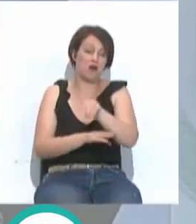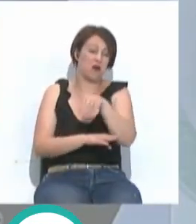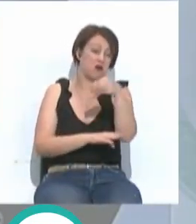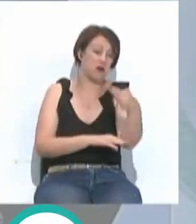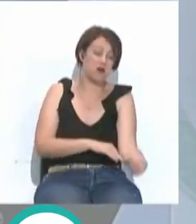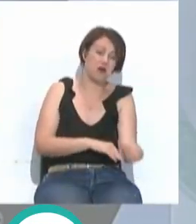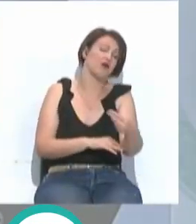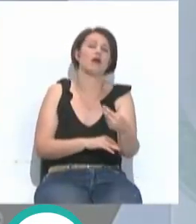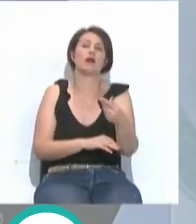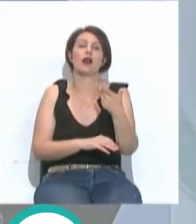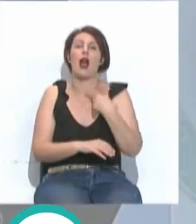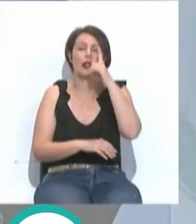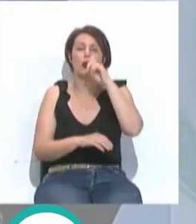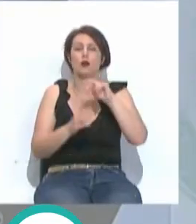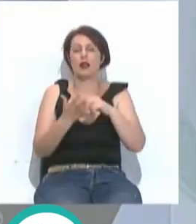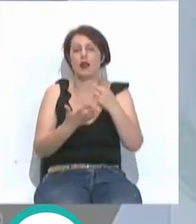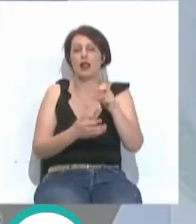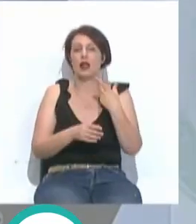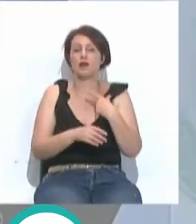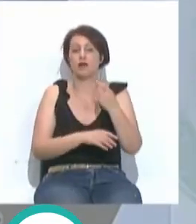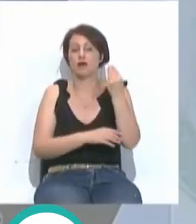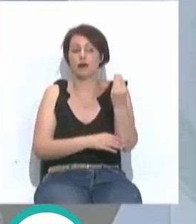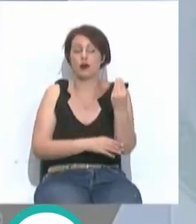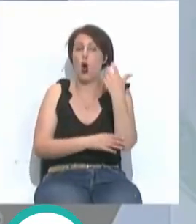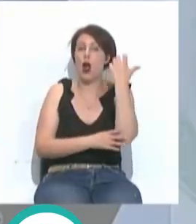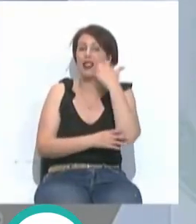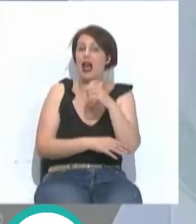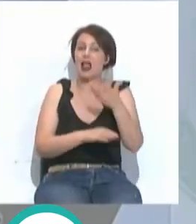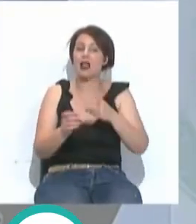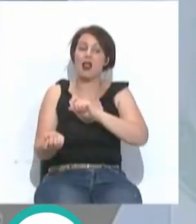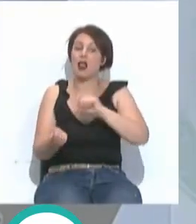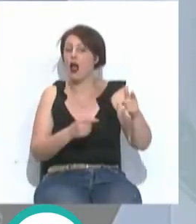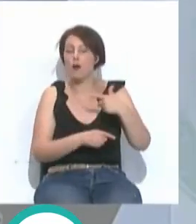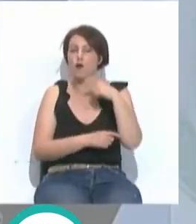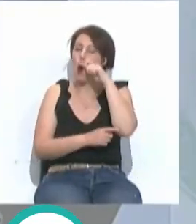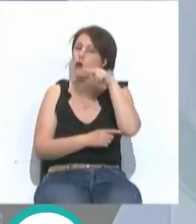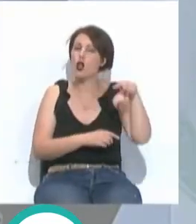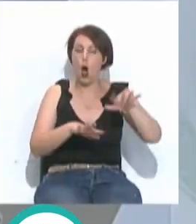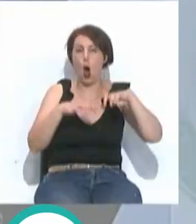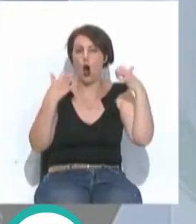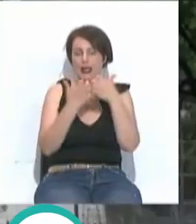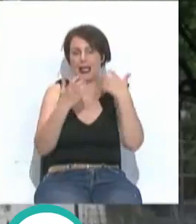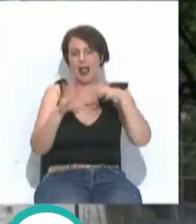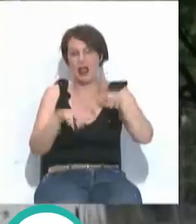del conjunto escultórico en 2020. La pieza original se trasladará al Museo de las Cortes de Cádiz.